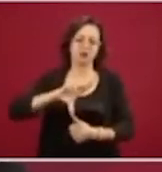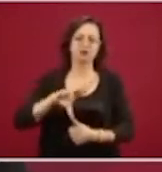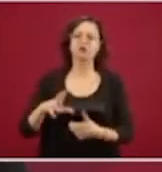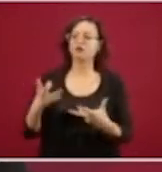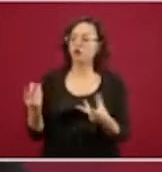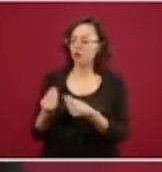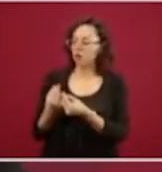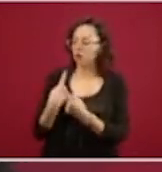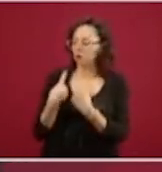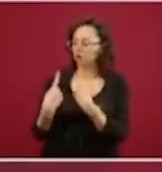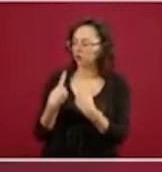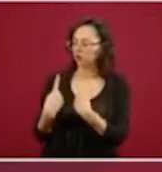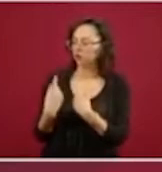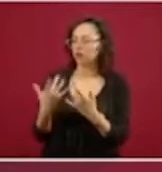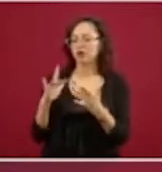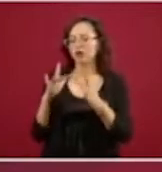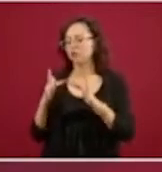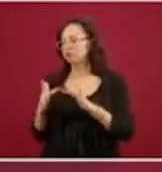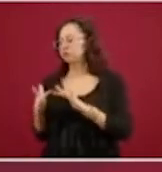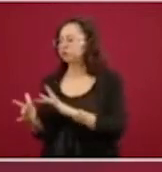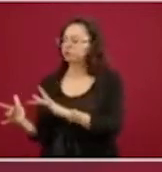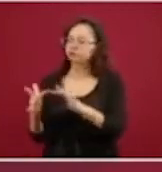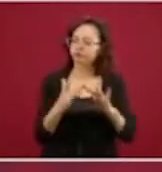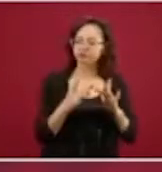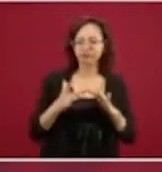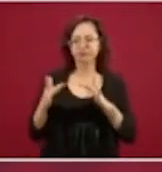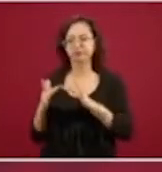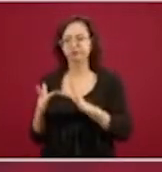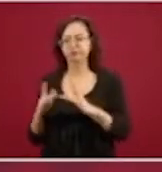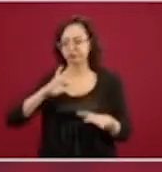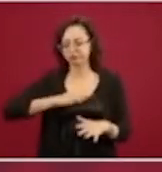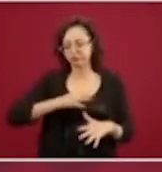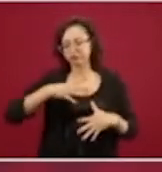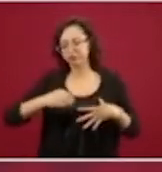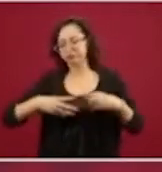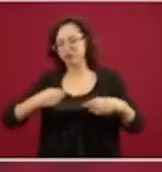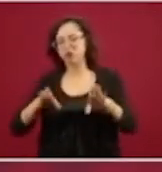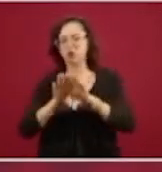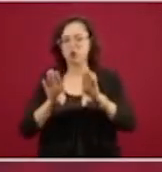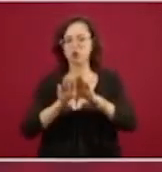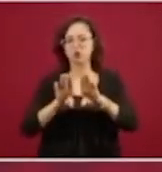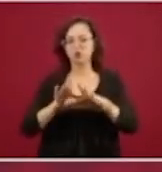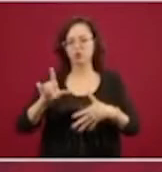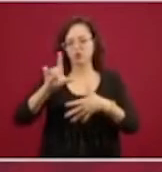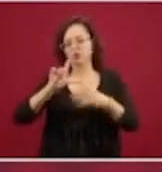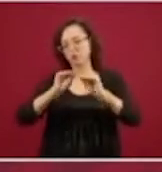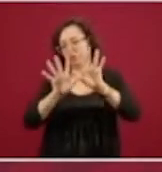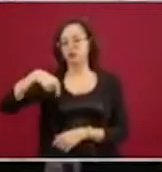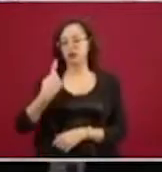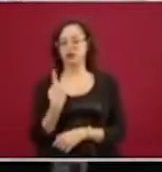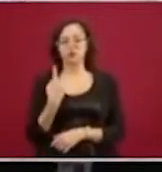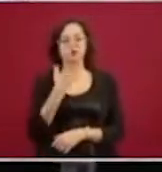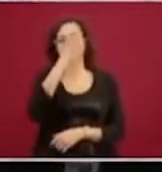¿Qué cosas hemos compartido en esa red? Por ejemplo, la secuenciación del virus, cosa que no pudimos hacer con la influenza.